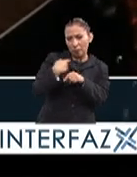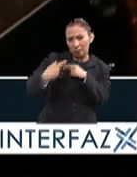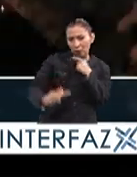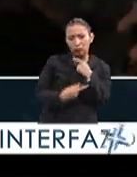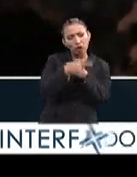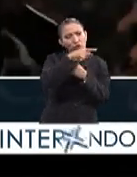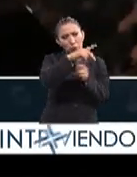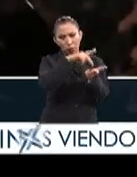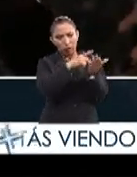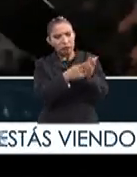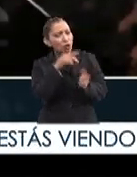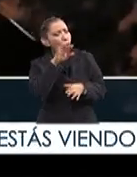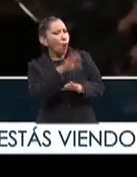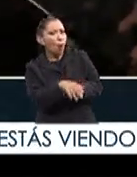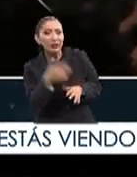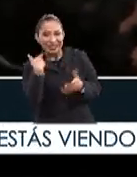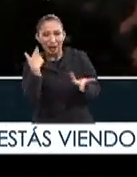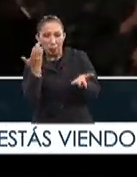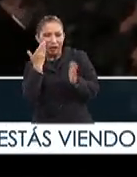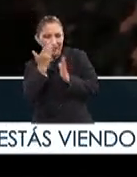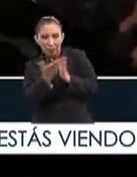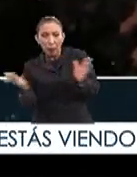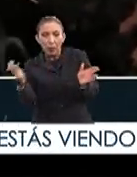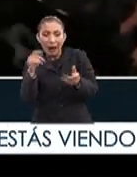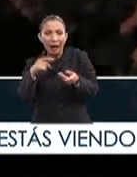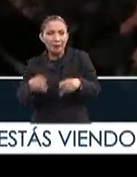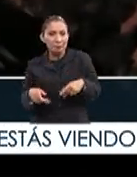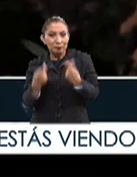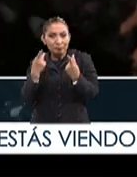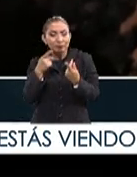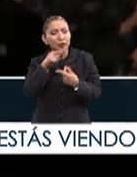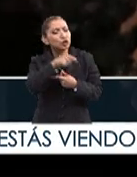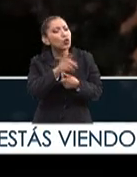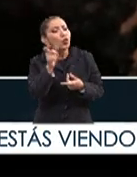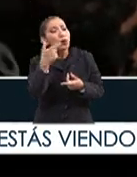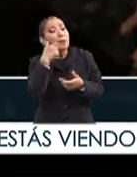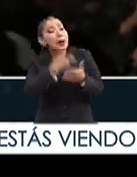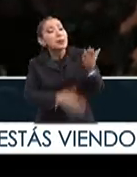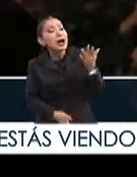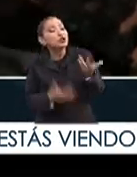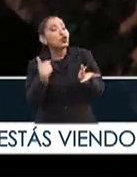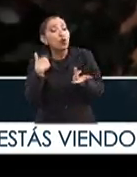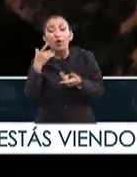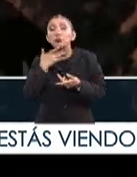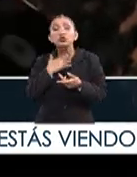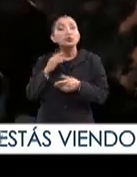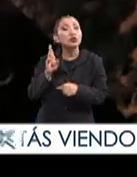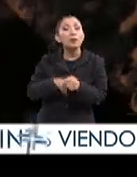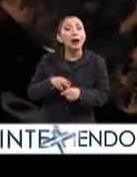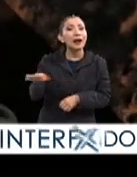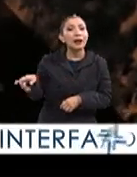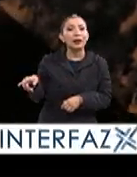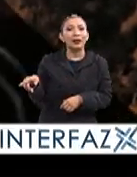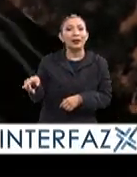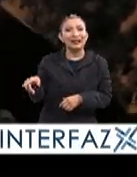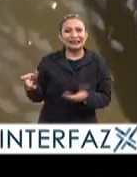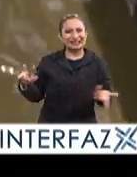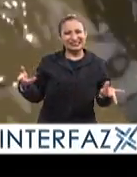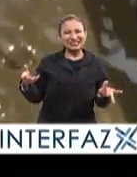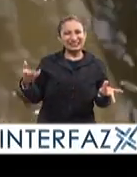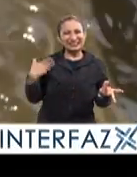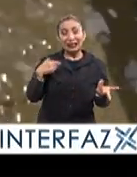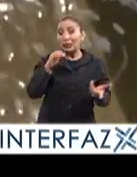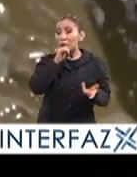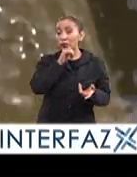preguntan cuando presento este proyecto y estamos en la etapa ya de transferencia es ¿cuán más barato me va a salir que el combustible de fusión? Claro. Entonces, mientras no haya